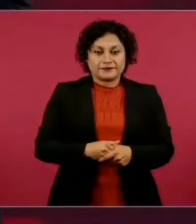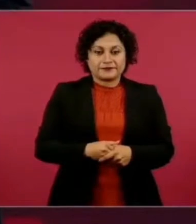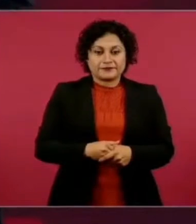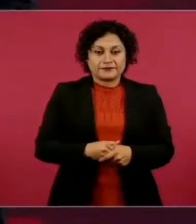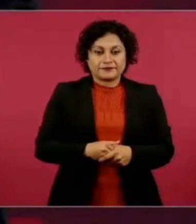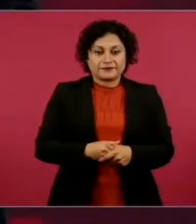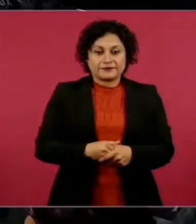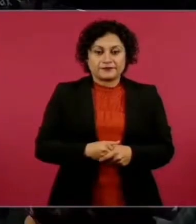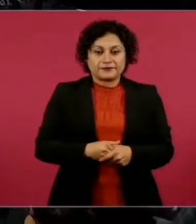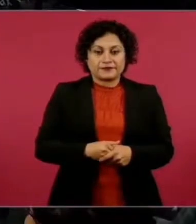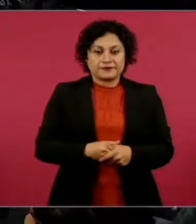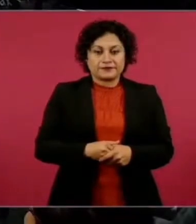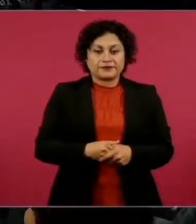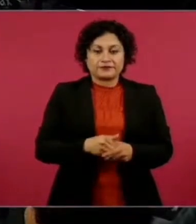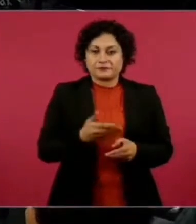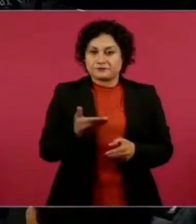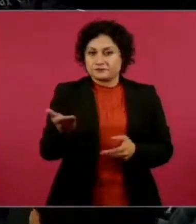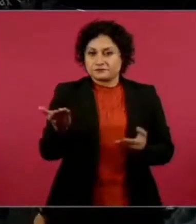Adelante ustedes.